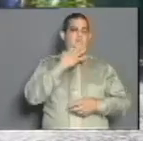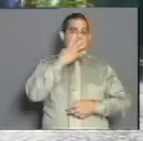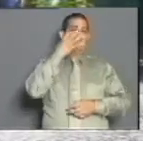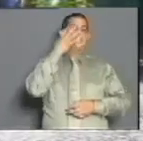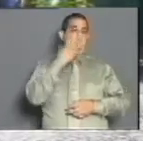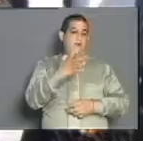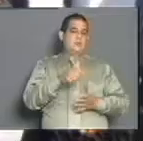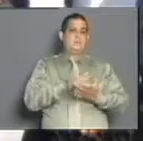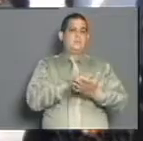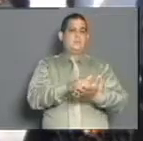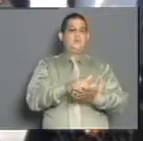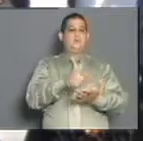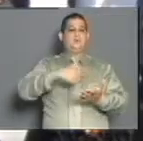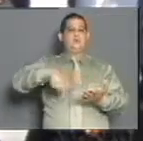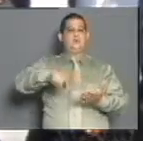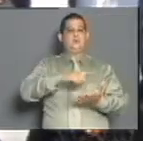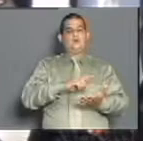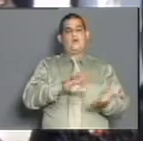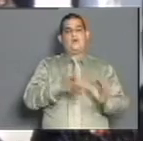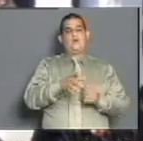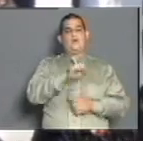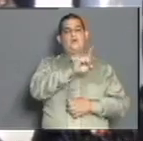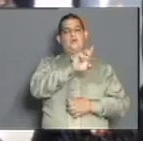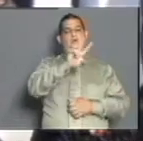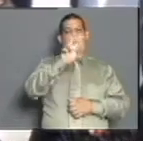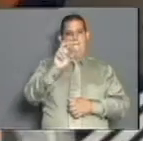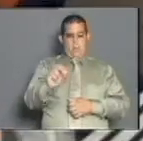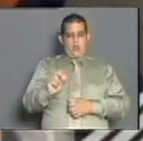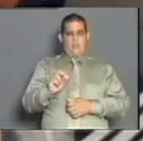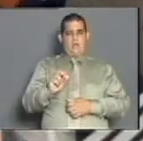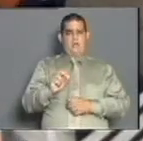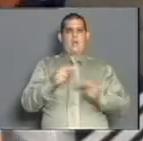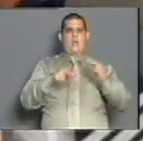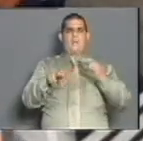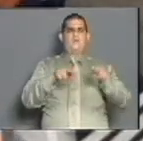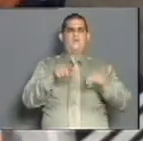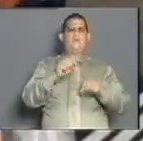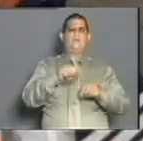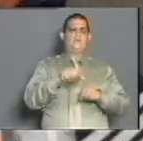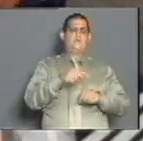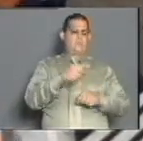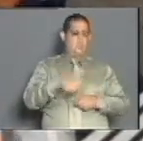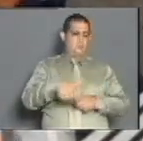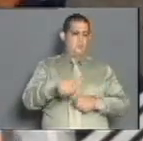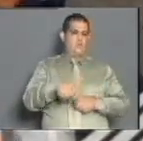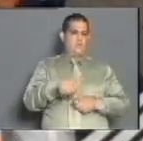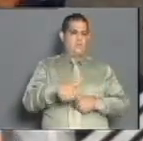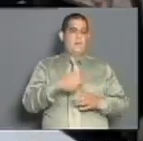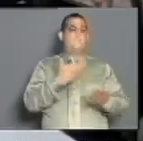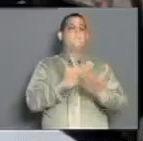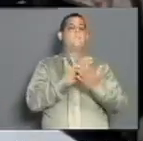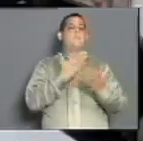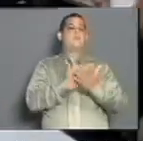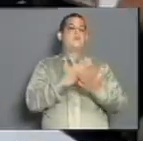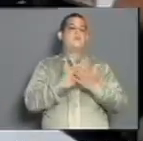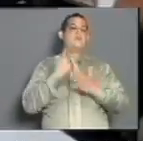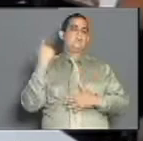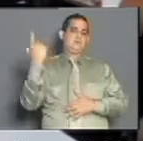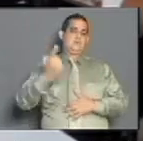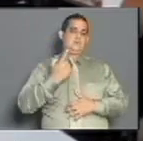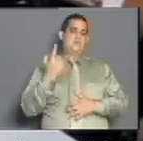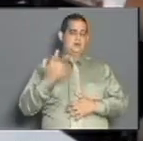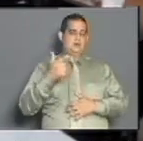de servicios, más de 120 administradores y unidades gastronómicas fueron sometidos este jueves a un examen de carácter nacional.